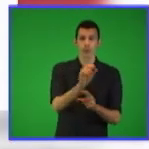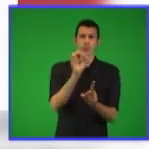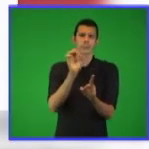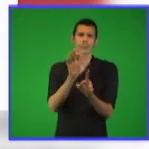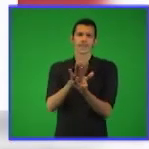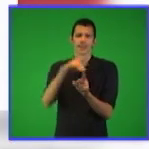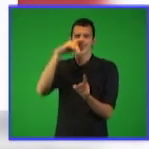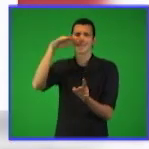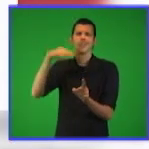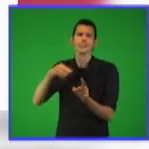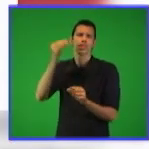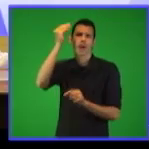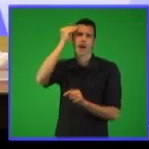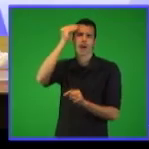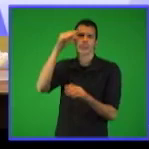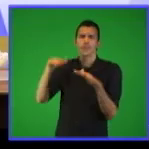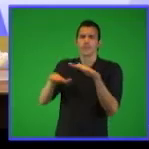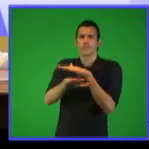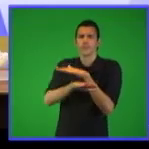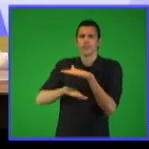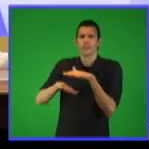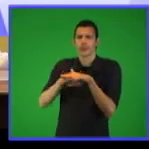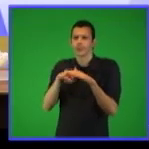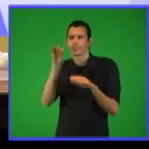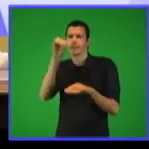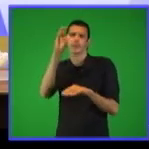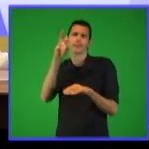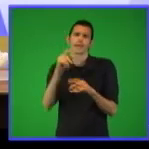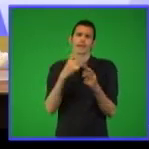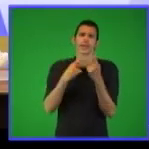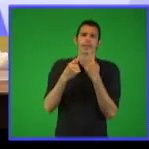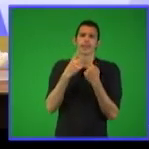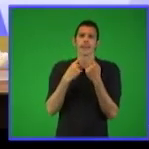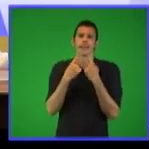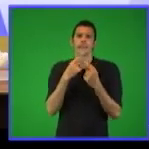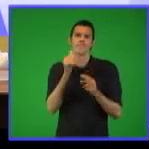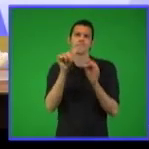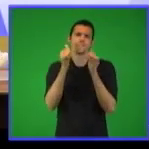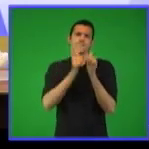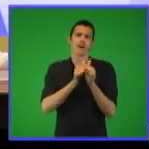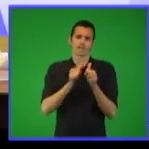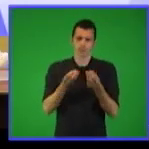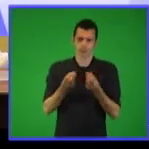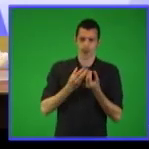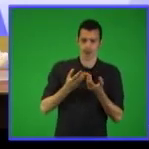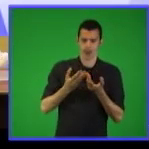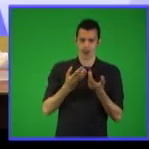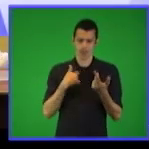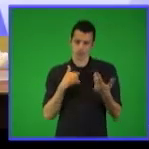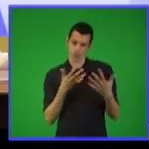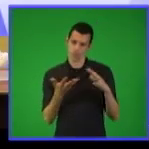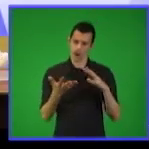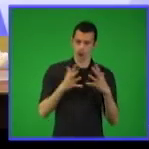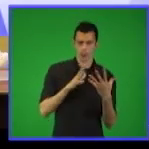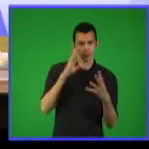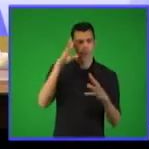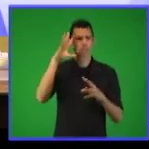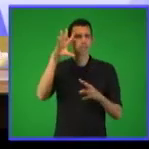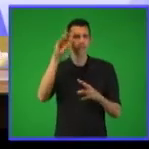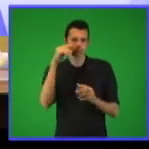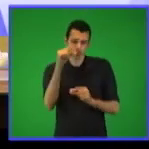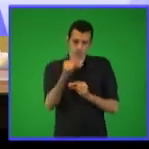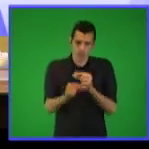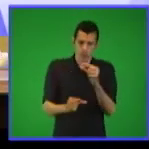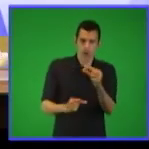acciones tales como partir, dar la mitad, repartir a partes iguales.